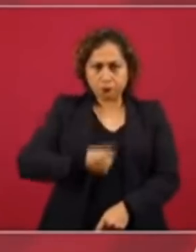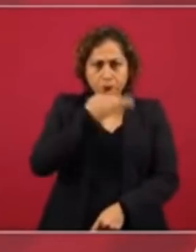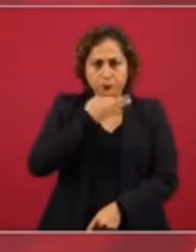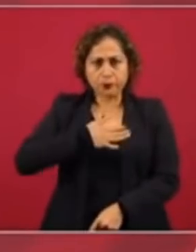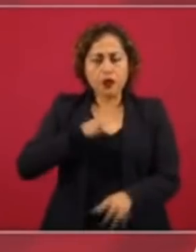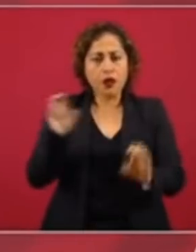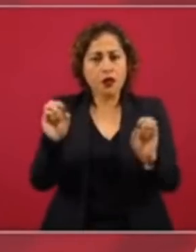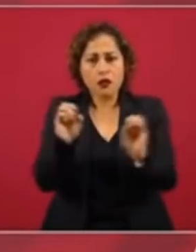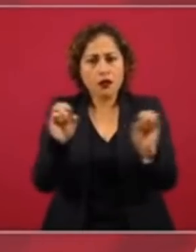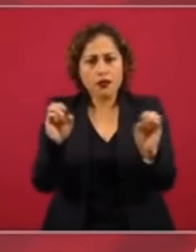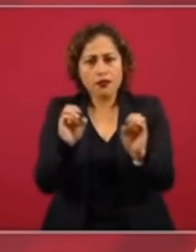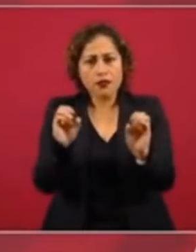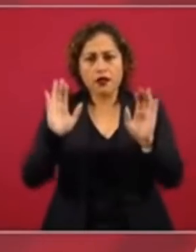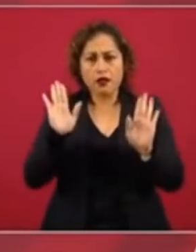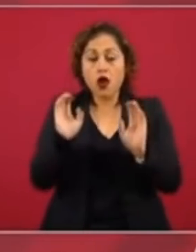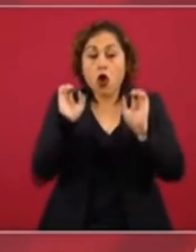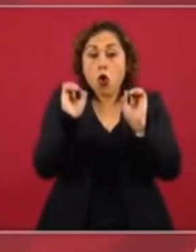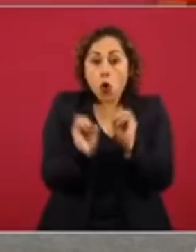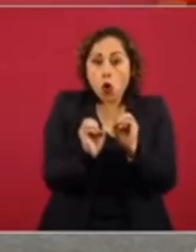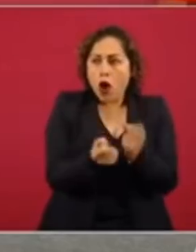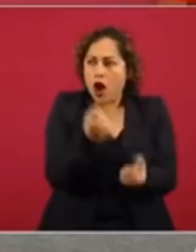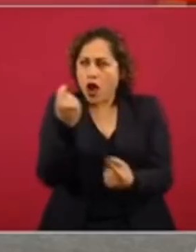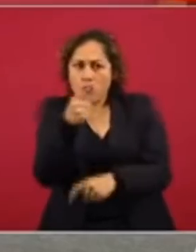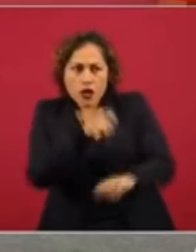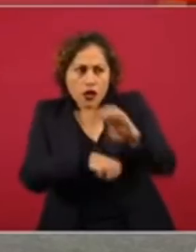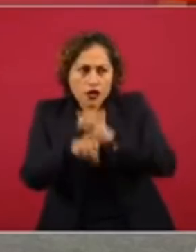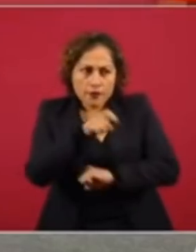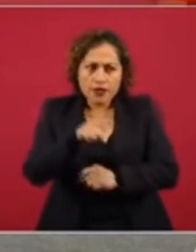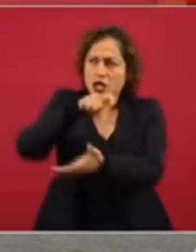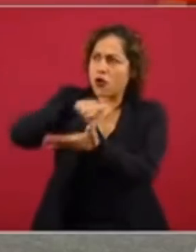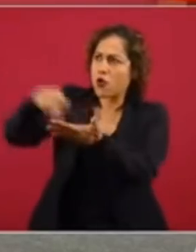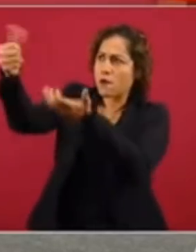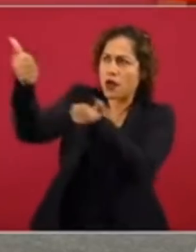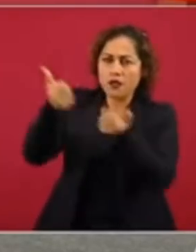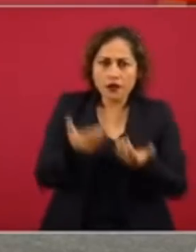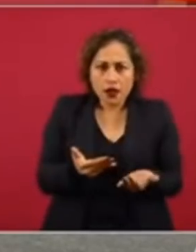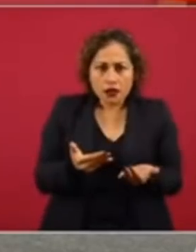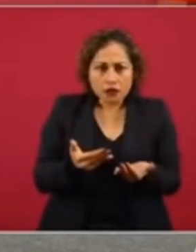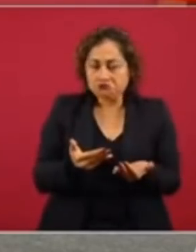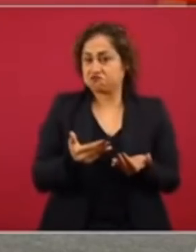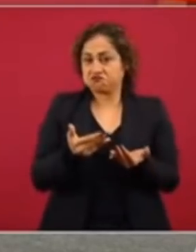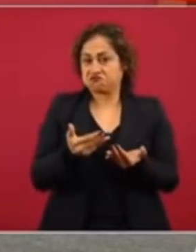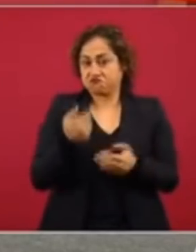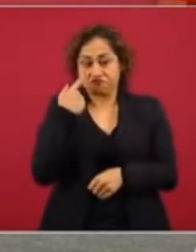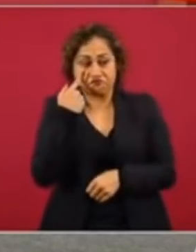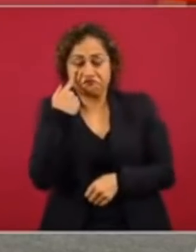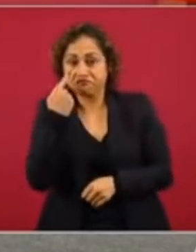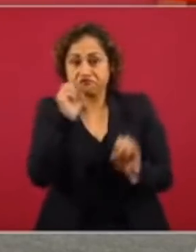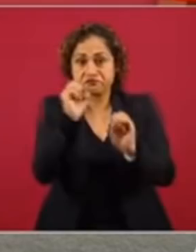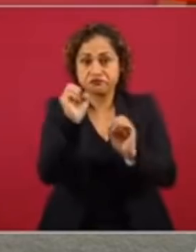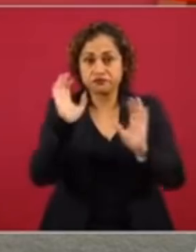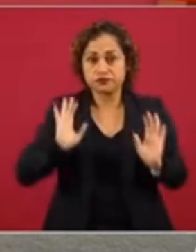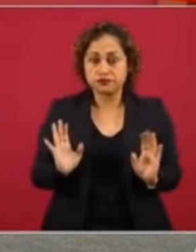señores quieren llegar nuevamente al poder para quitar esos programas